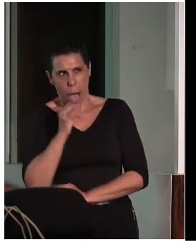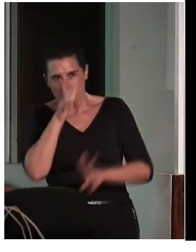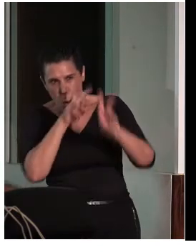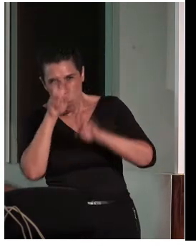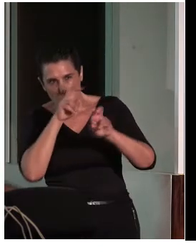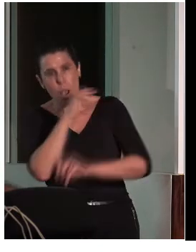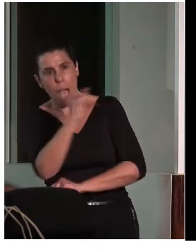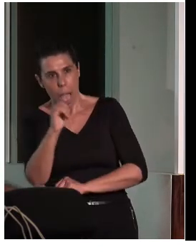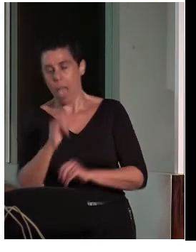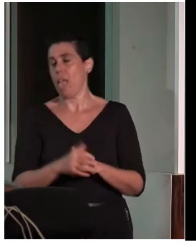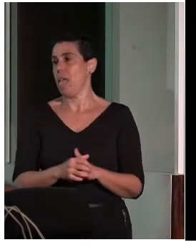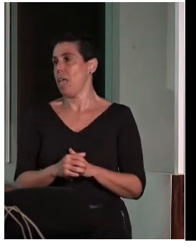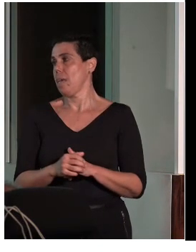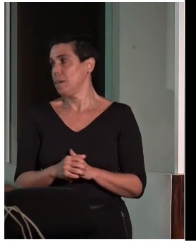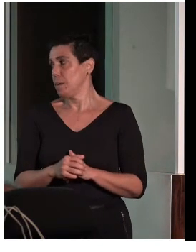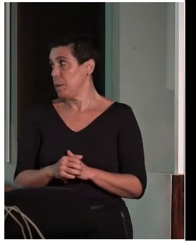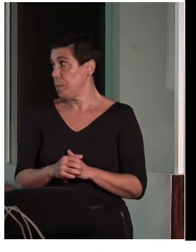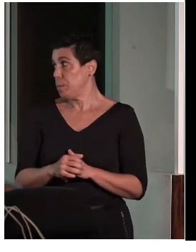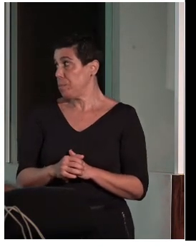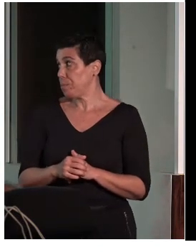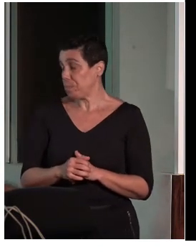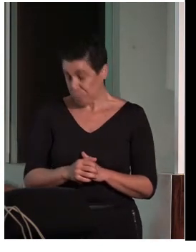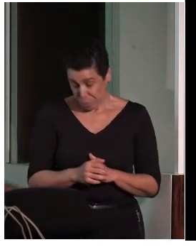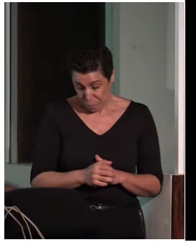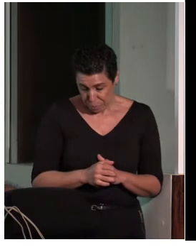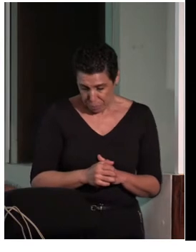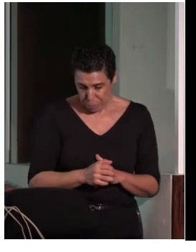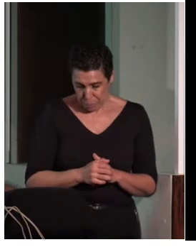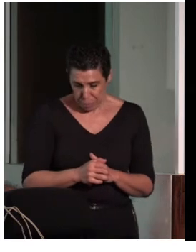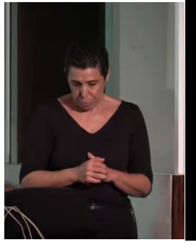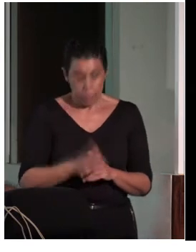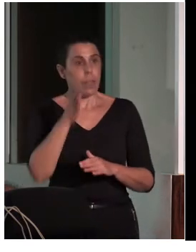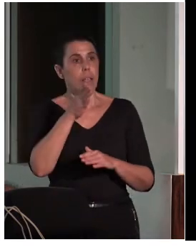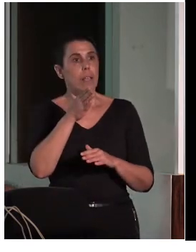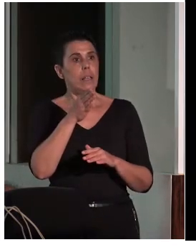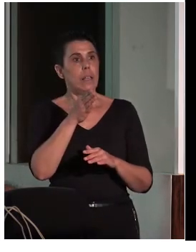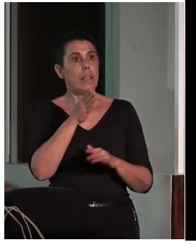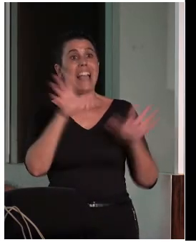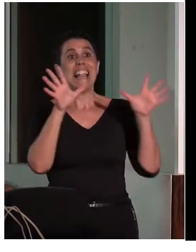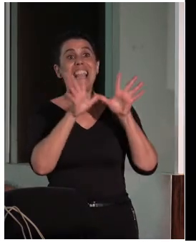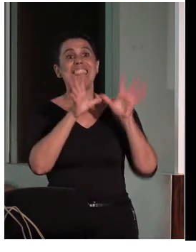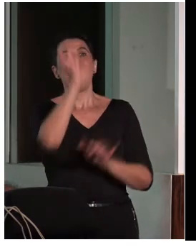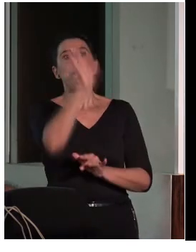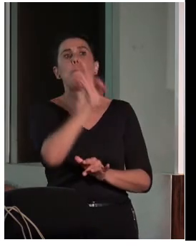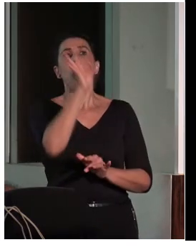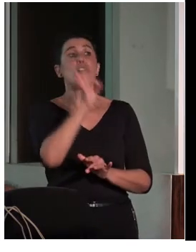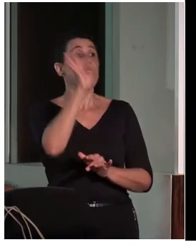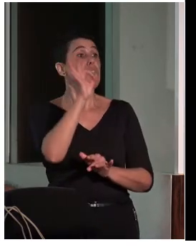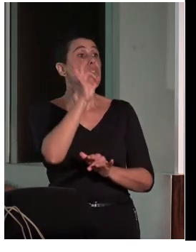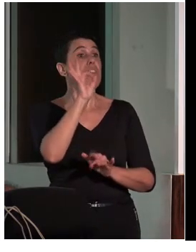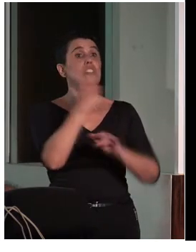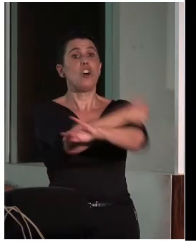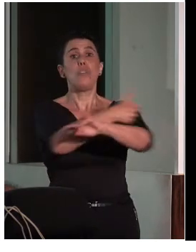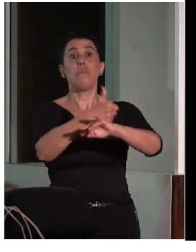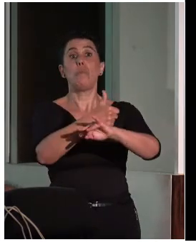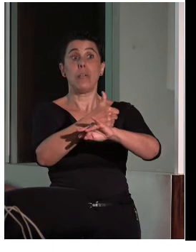Bueno, supongo que vendrán. La accesibilidad es fundamental para el 10% de la población, de esas personas que tenemos algún tipo de